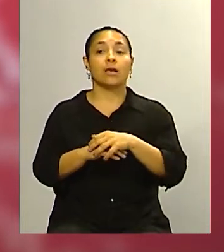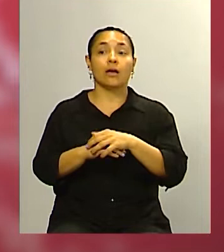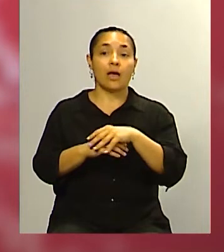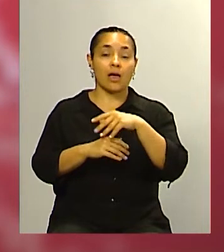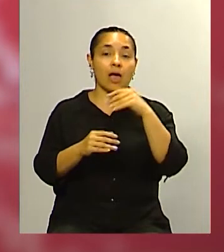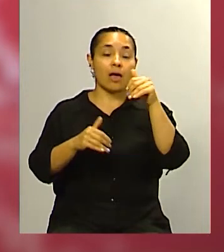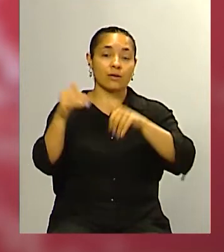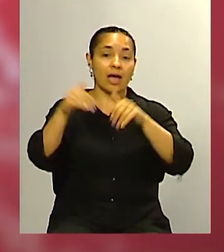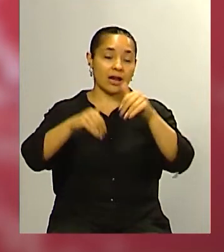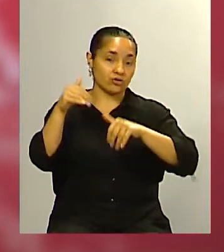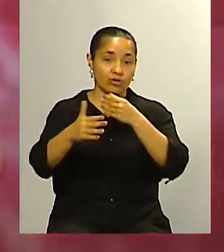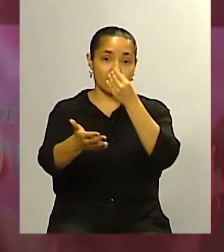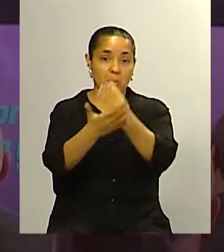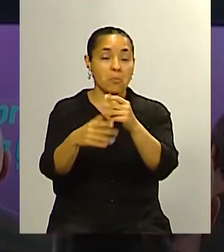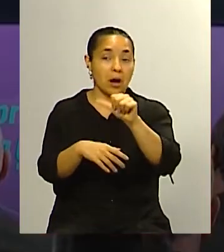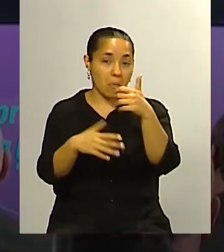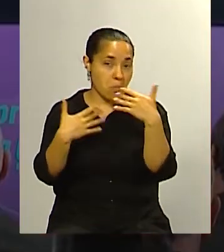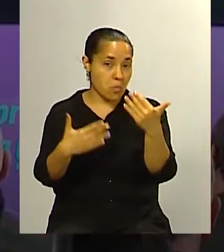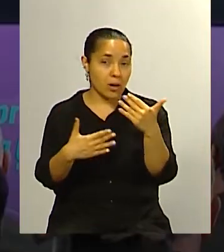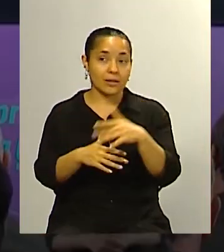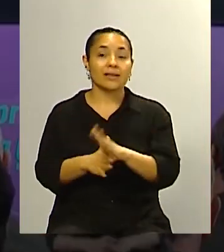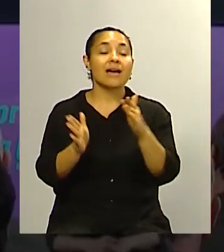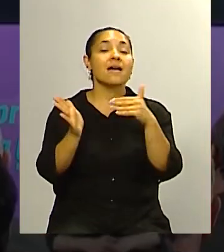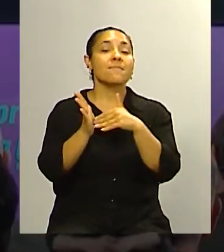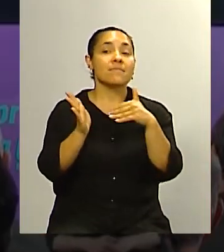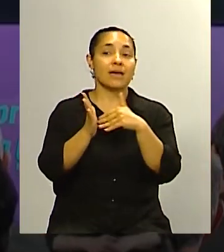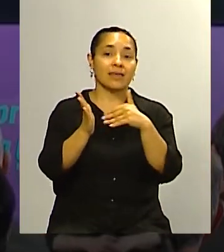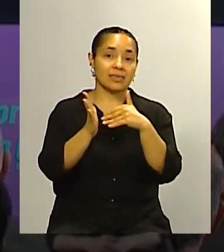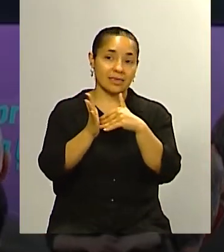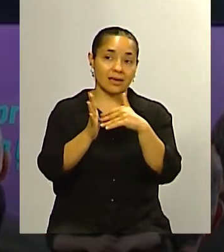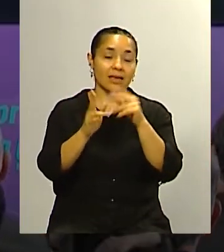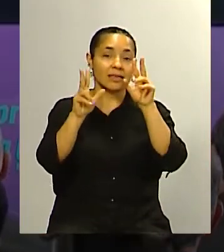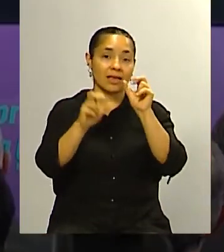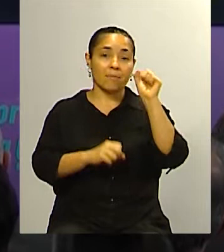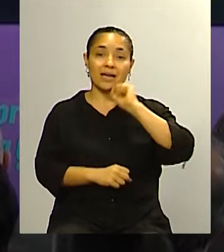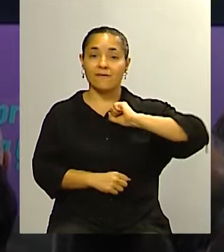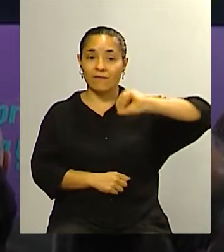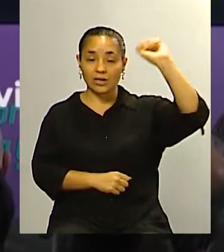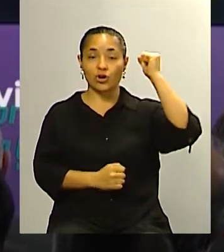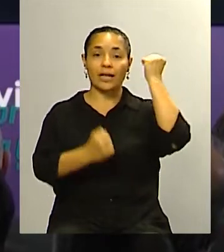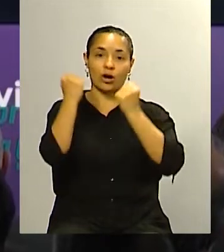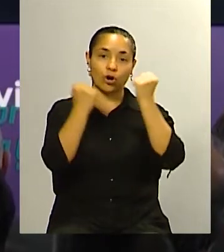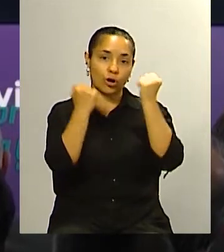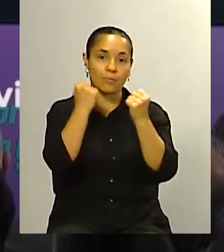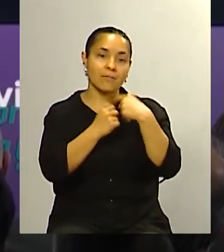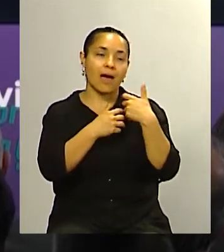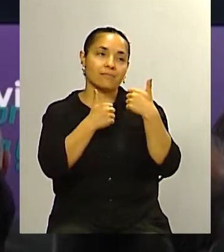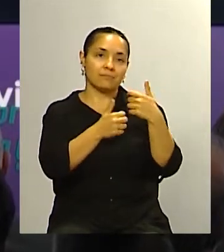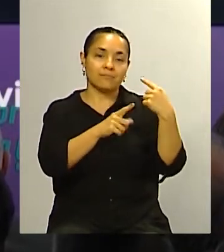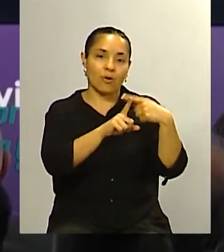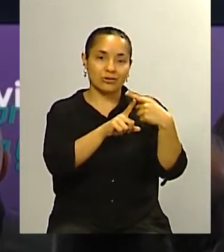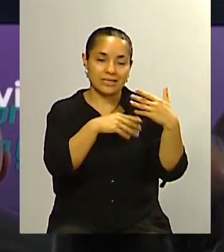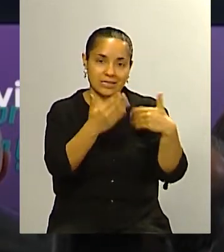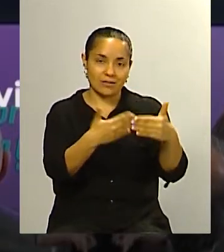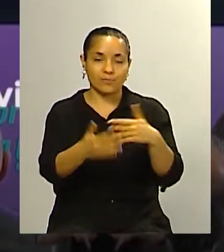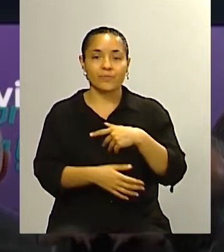elección competitiva y tener chance de ganar en la medida que la inflación y la economía la respondan si allá por